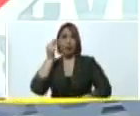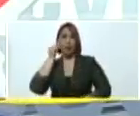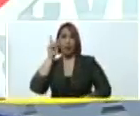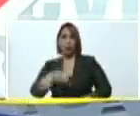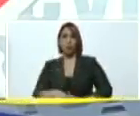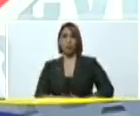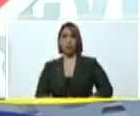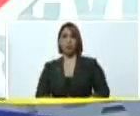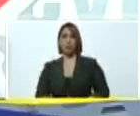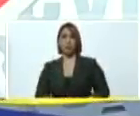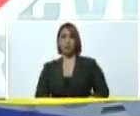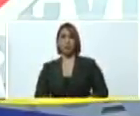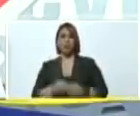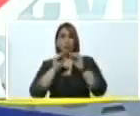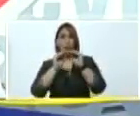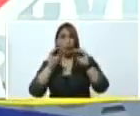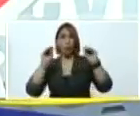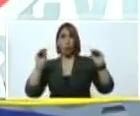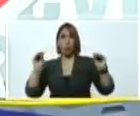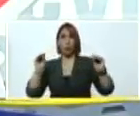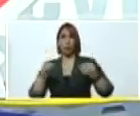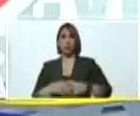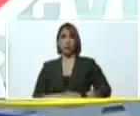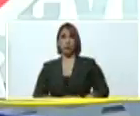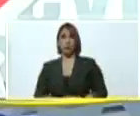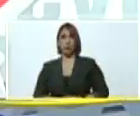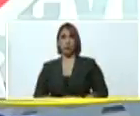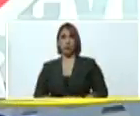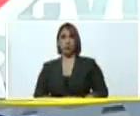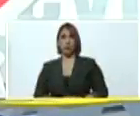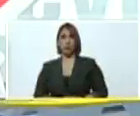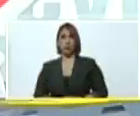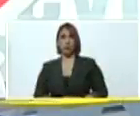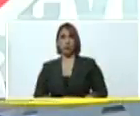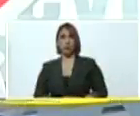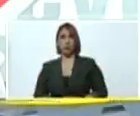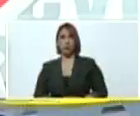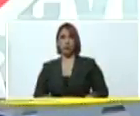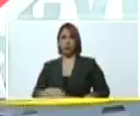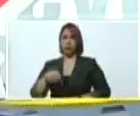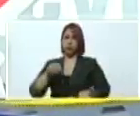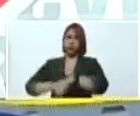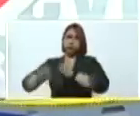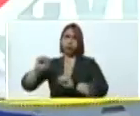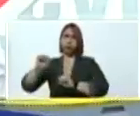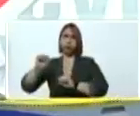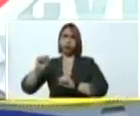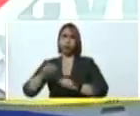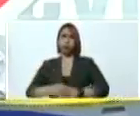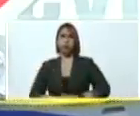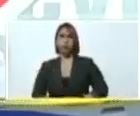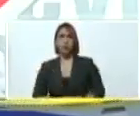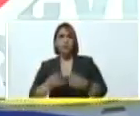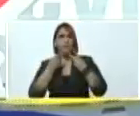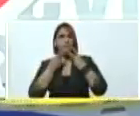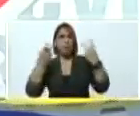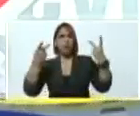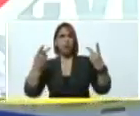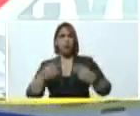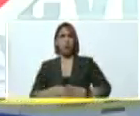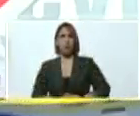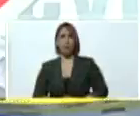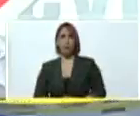candidatas los llamo a repudiar las declaraciones